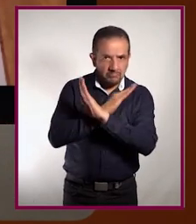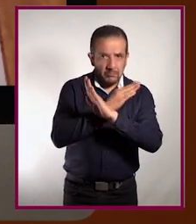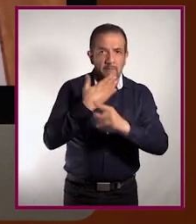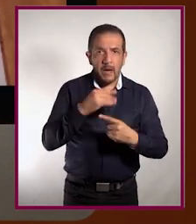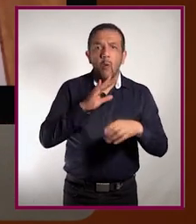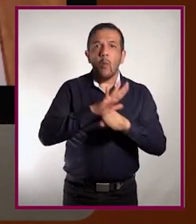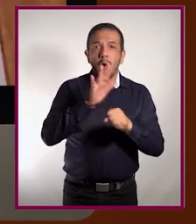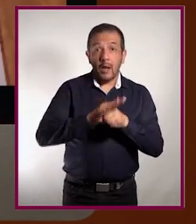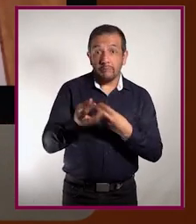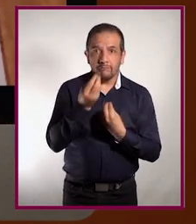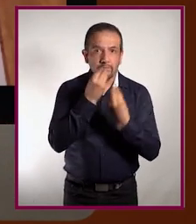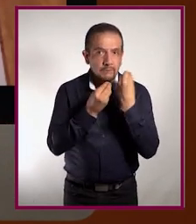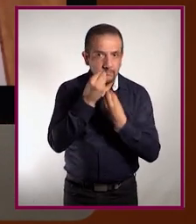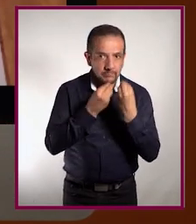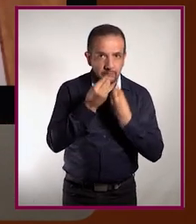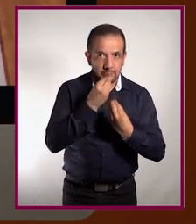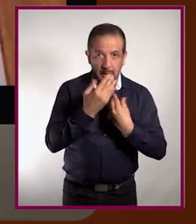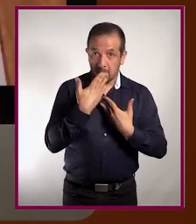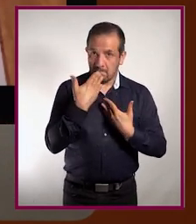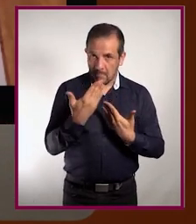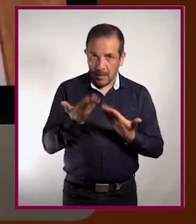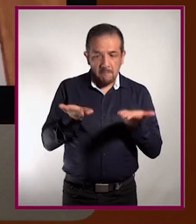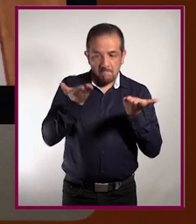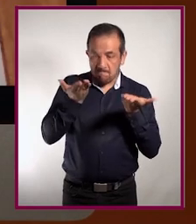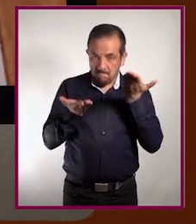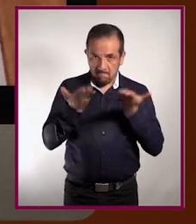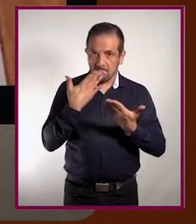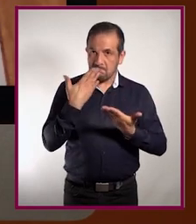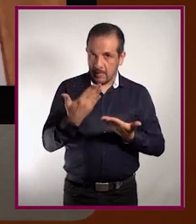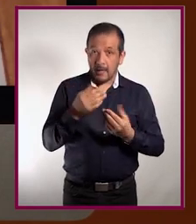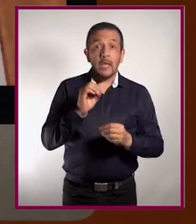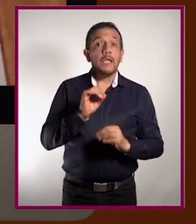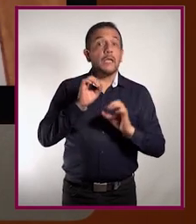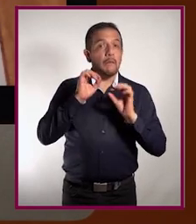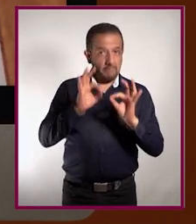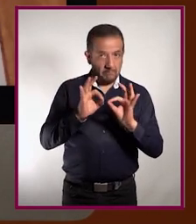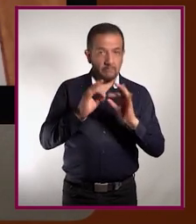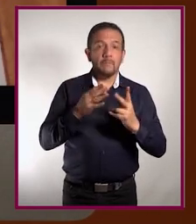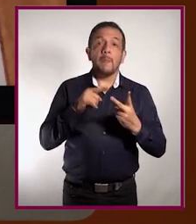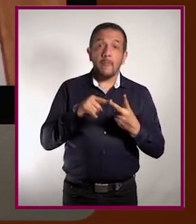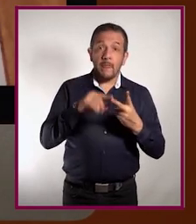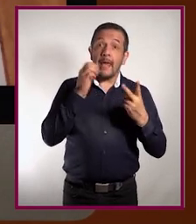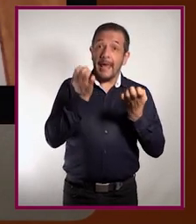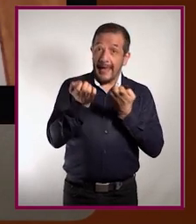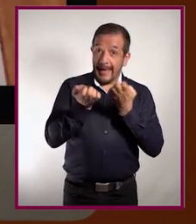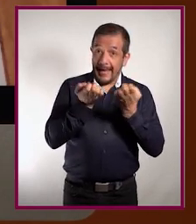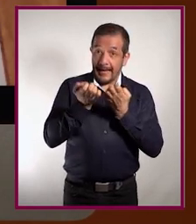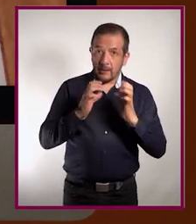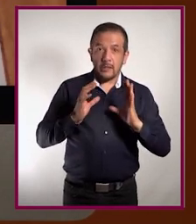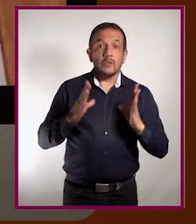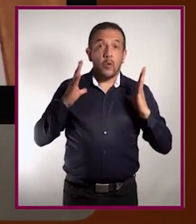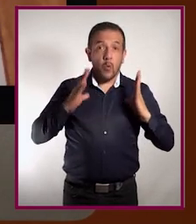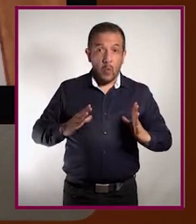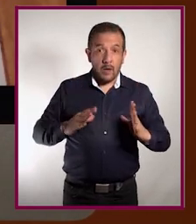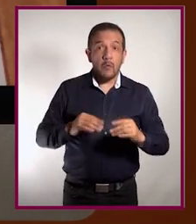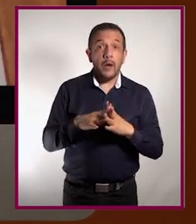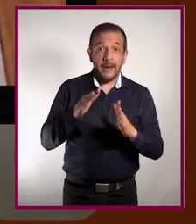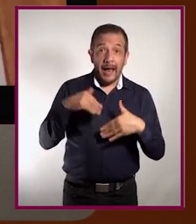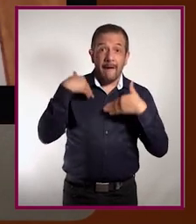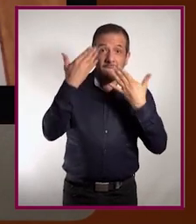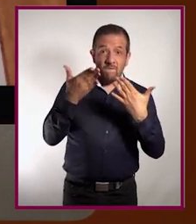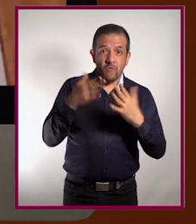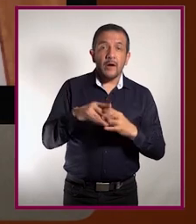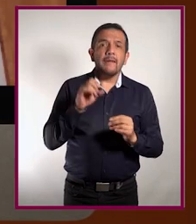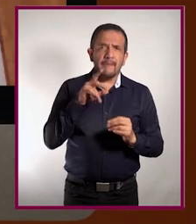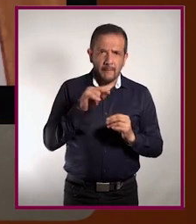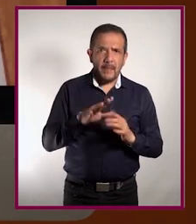adecuado son la alimentación, alimentación balanceada, y adecuada. El ejercicio físico, sobre todo el ejercicio